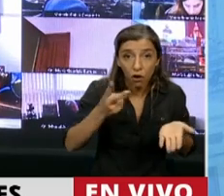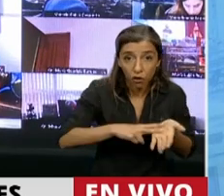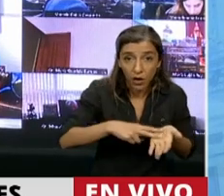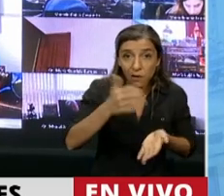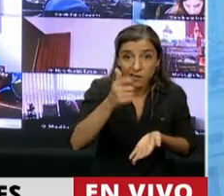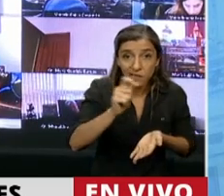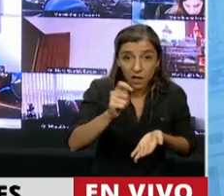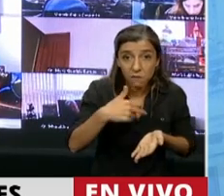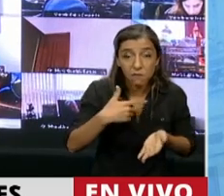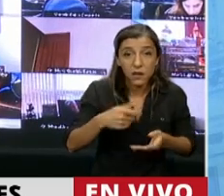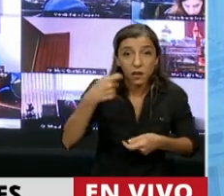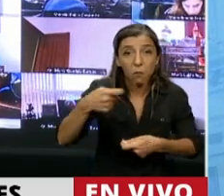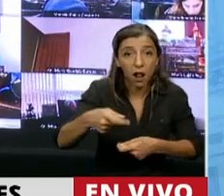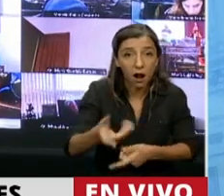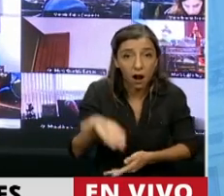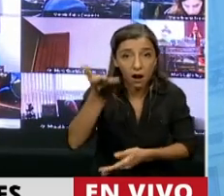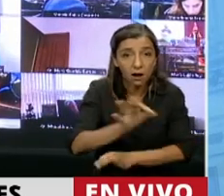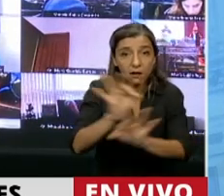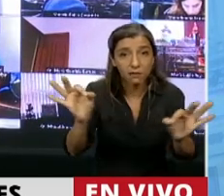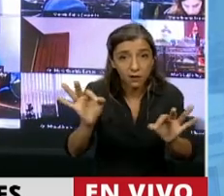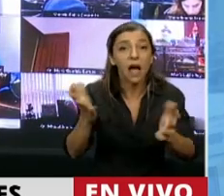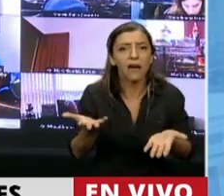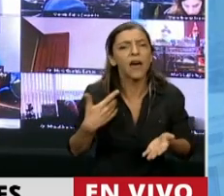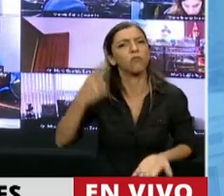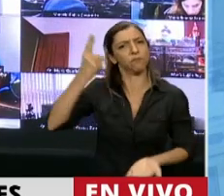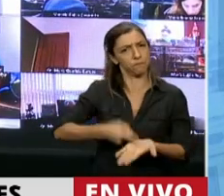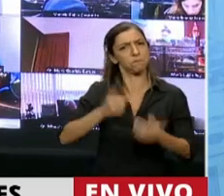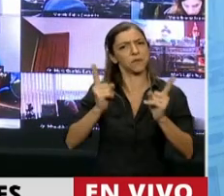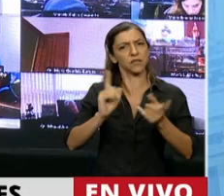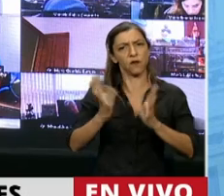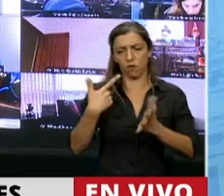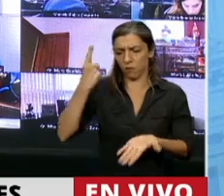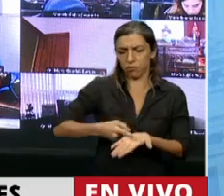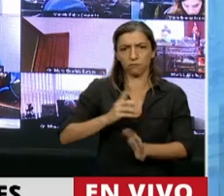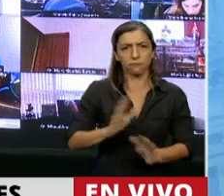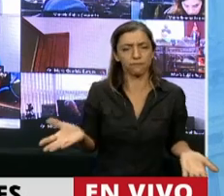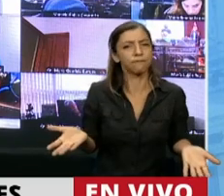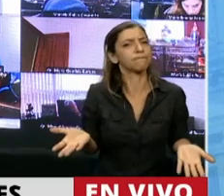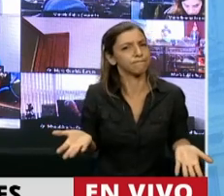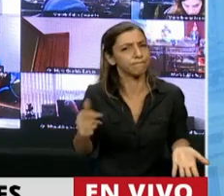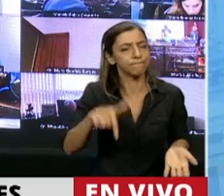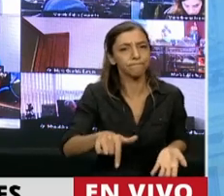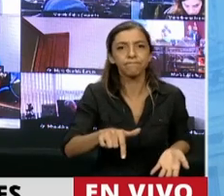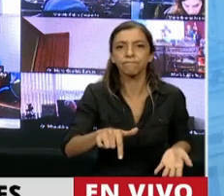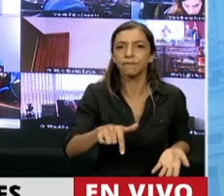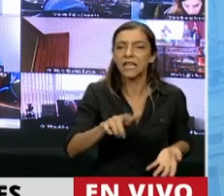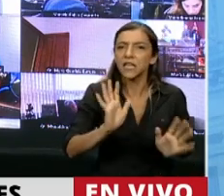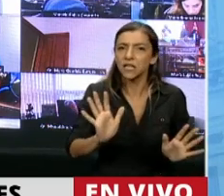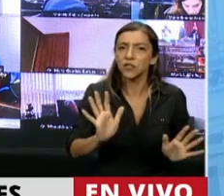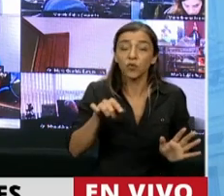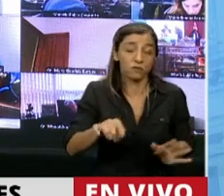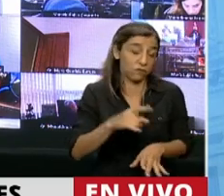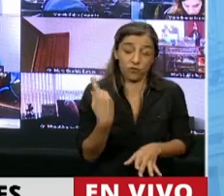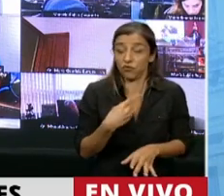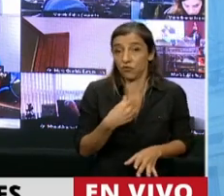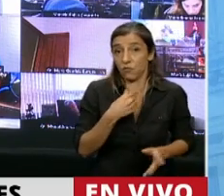Presidenta, fíjese ahora, esta nueva movilidad no solamente quiere profundizar el robo,